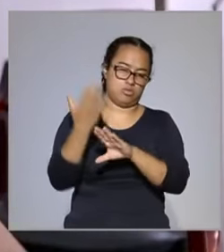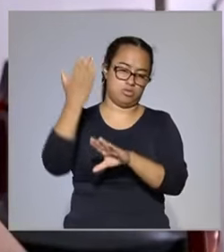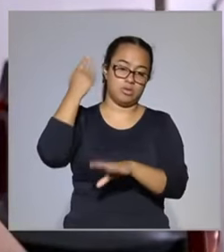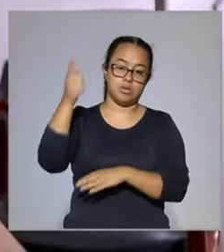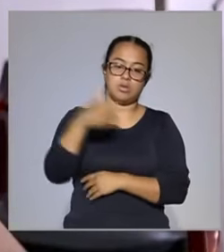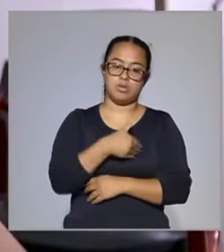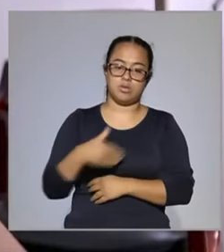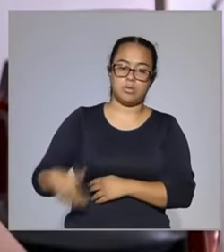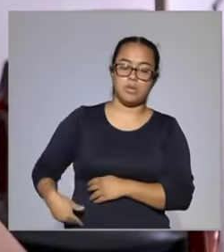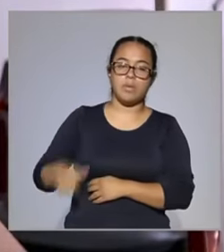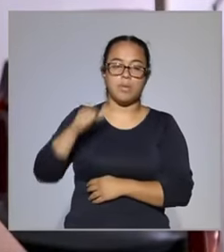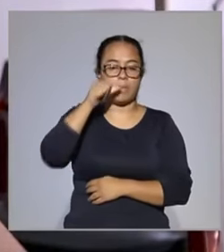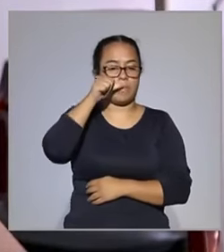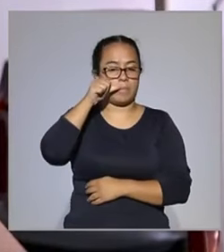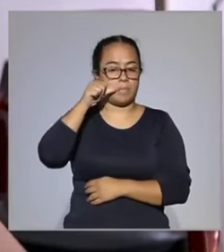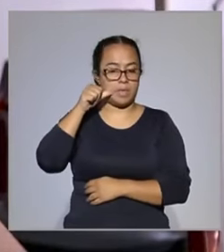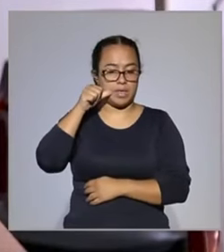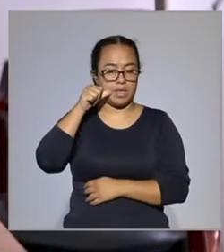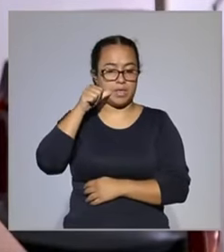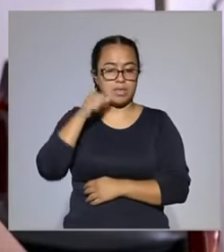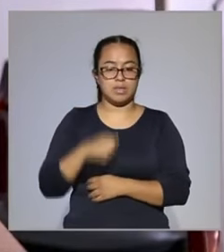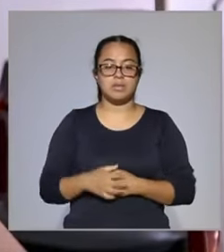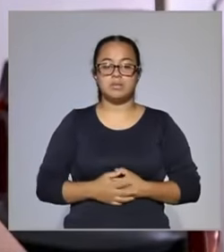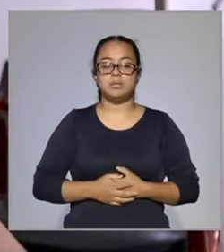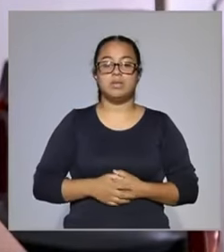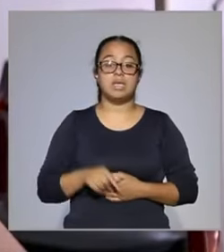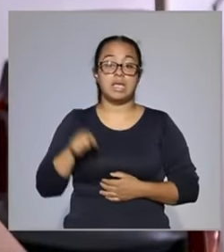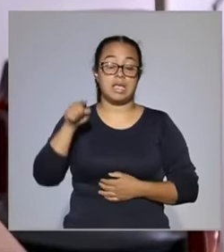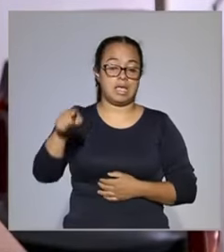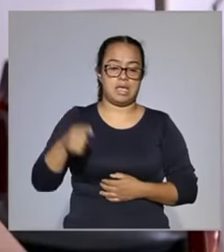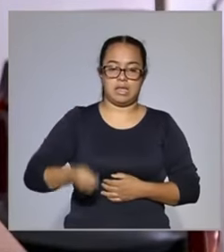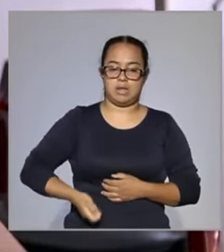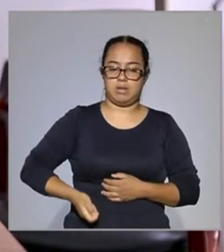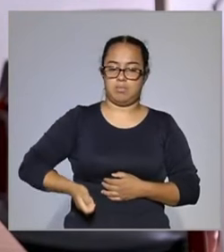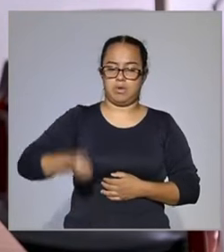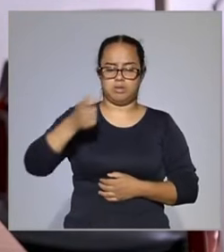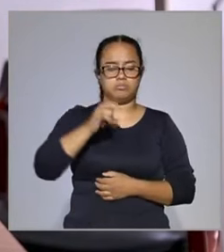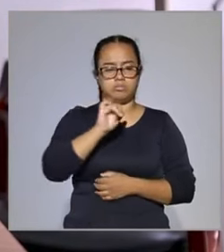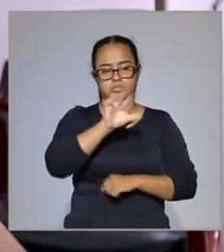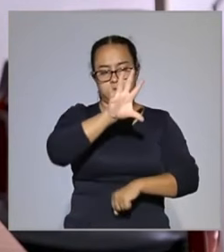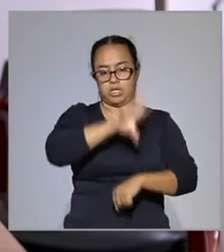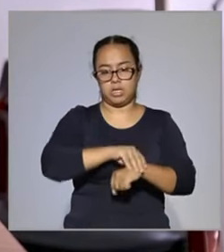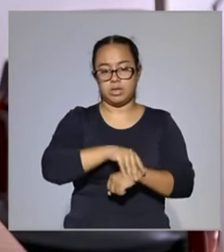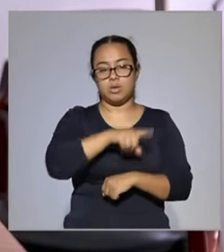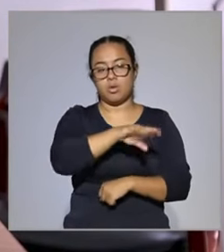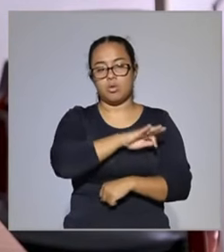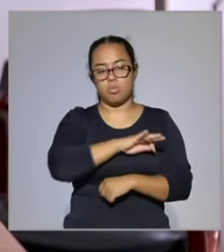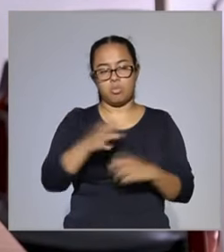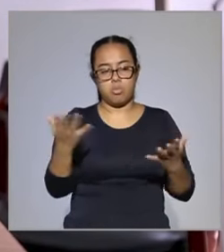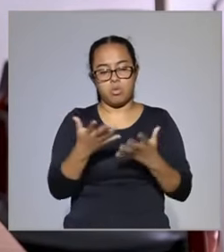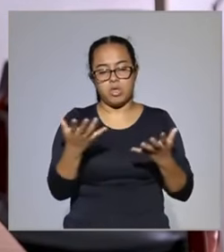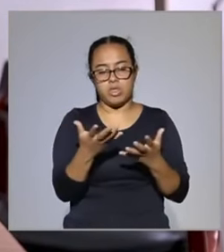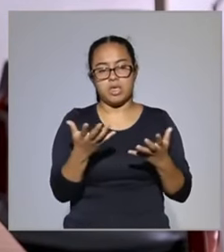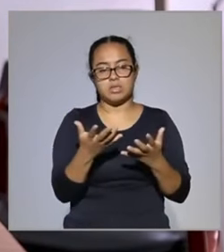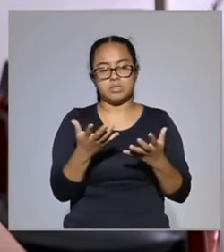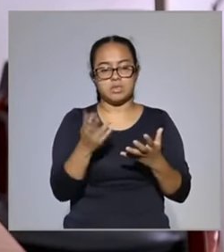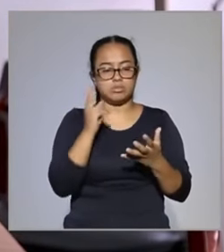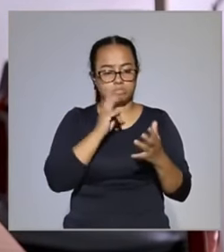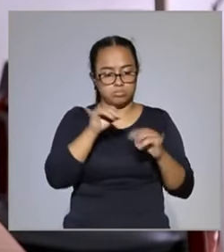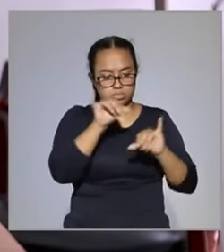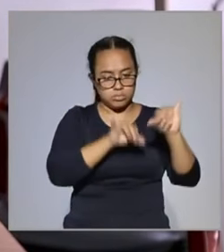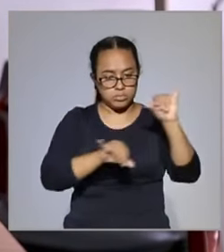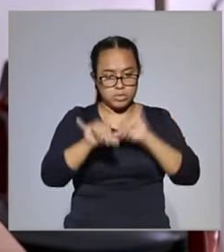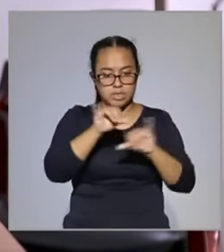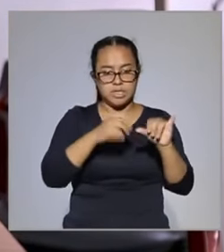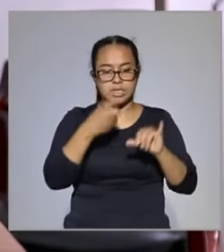el presidente Benito Juárez García, quien da la primera autorización para el ejercicio de la